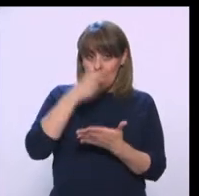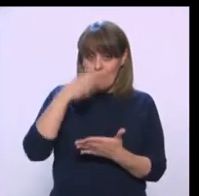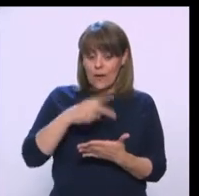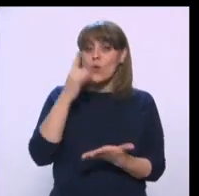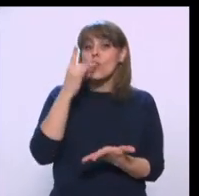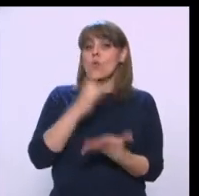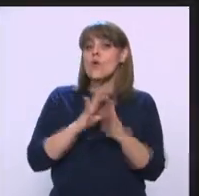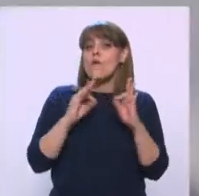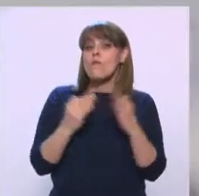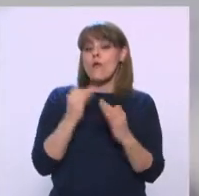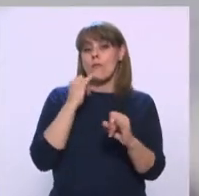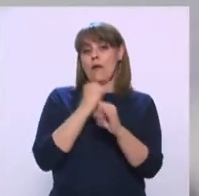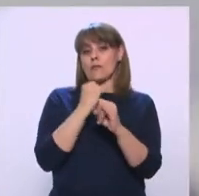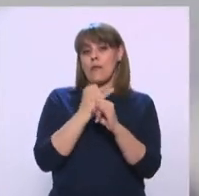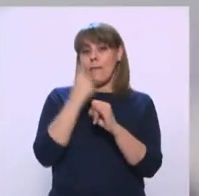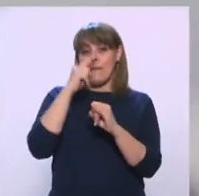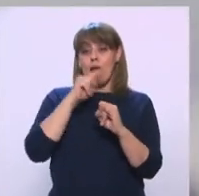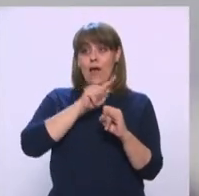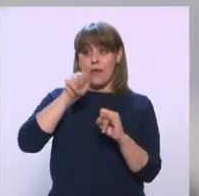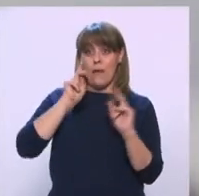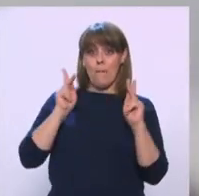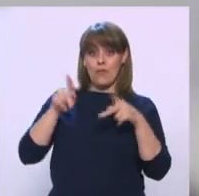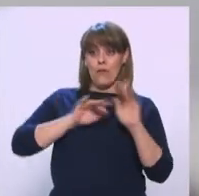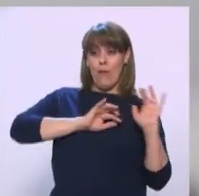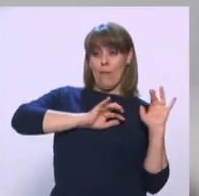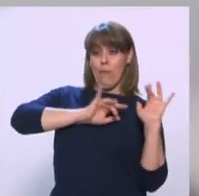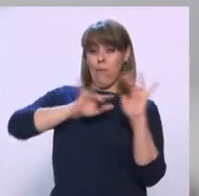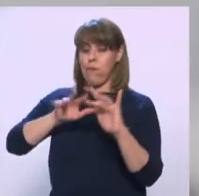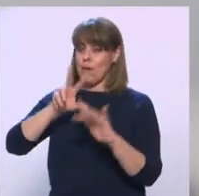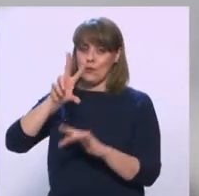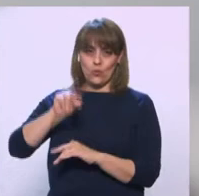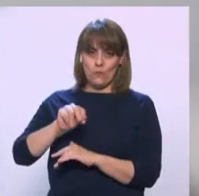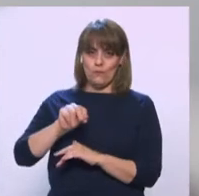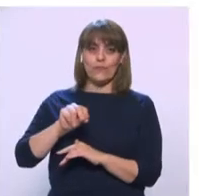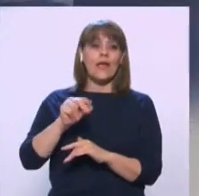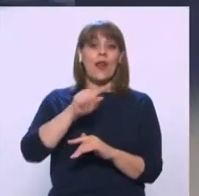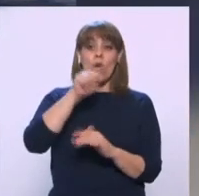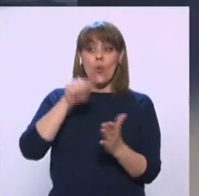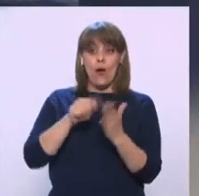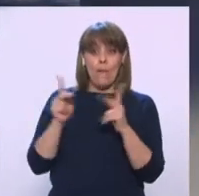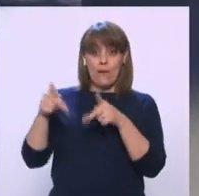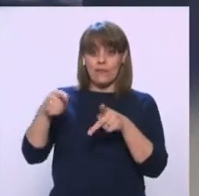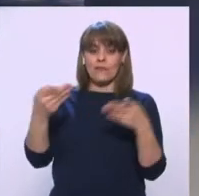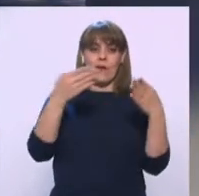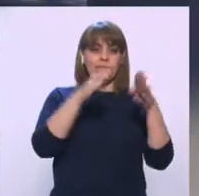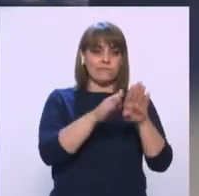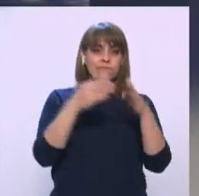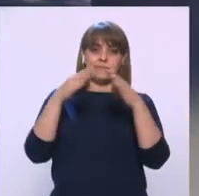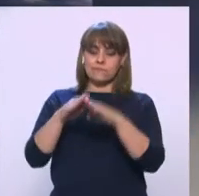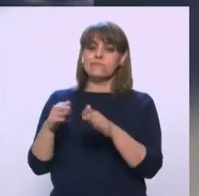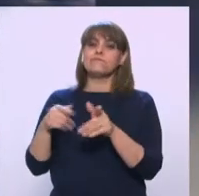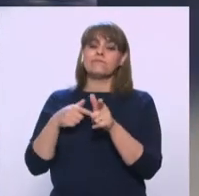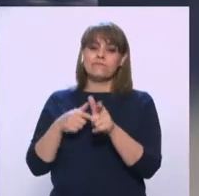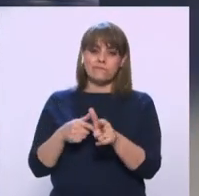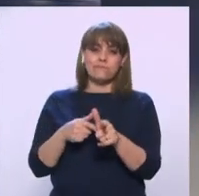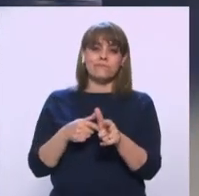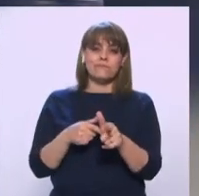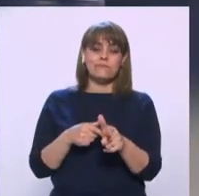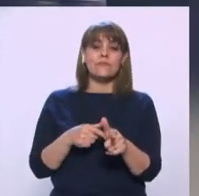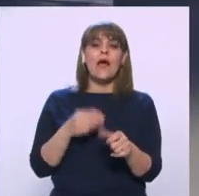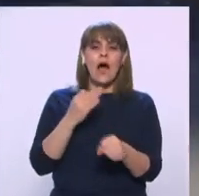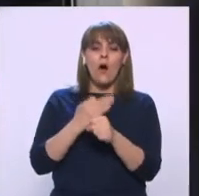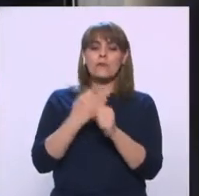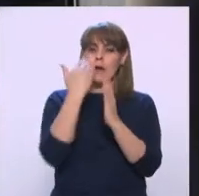virtuales para evitar aglomeraciones en los panteones, por lo que estos van a permanecer cerrados. Bueno, pues hoy se dieron a conocer todos los detalles